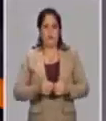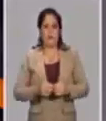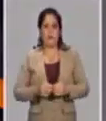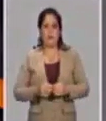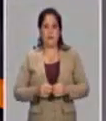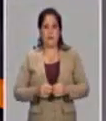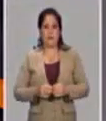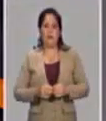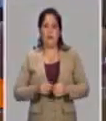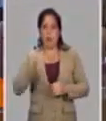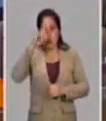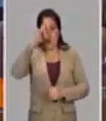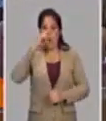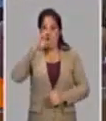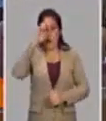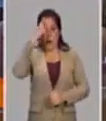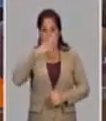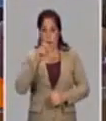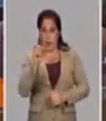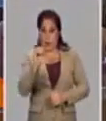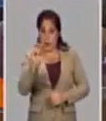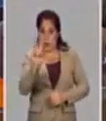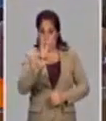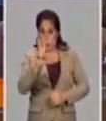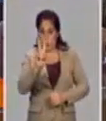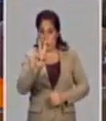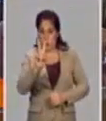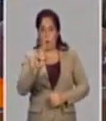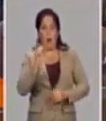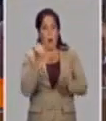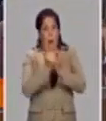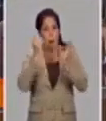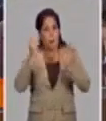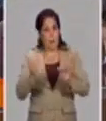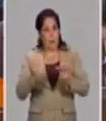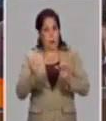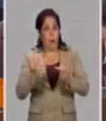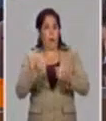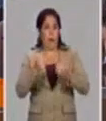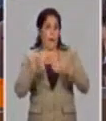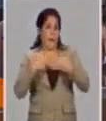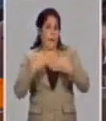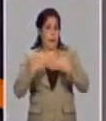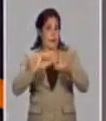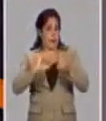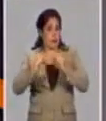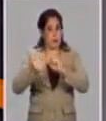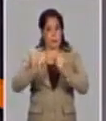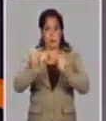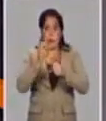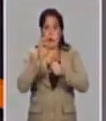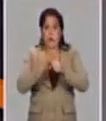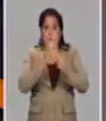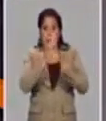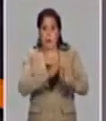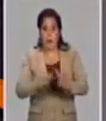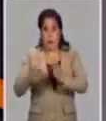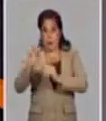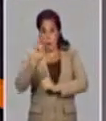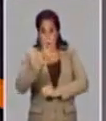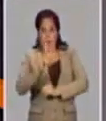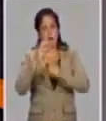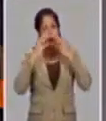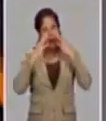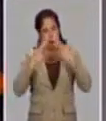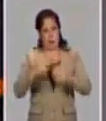El hecho de que Soberana 02 haya recibido aprobación de la Agencia Regulatoria Cubana para inicio de fase 3